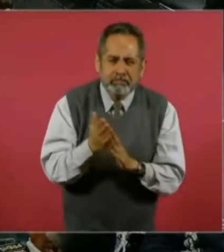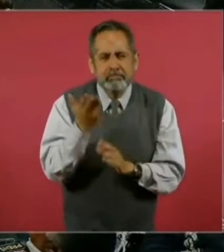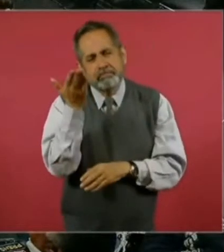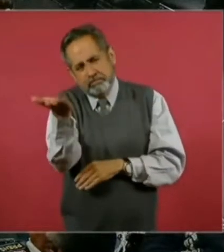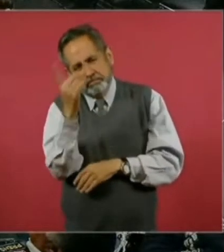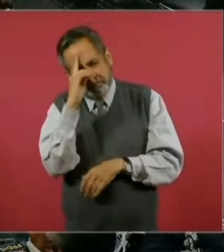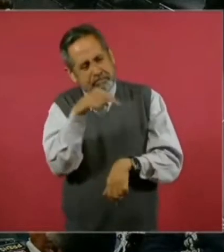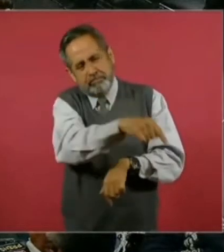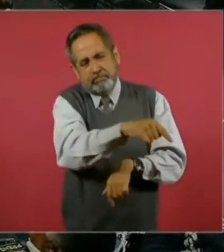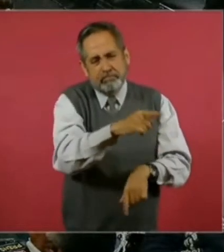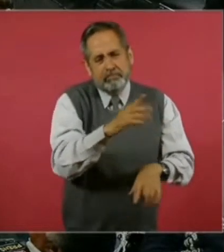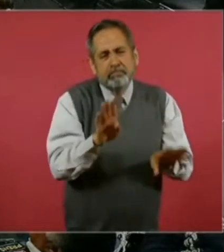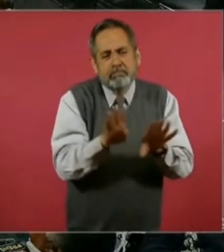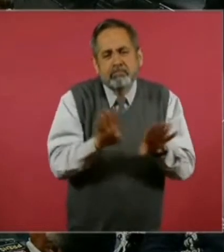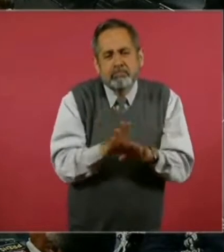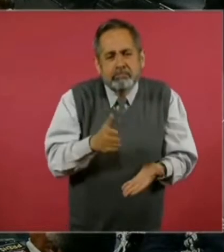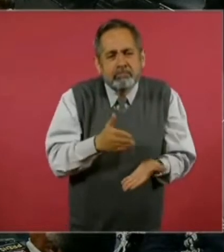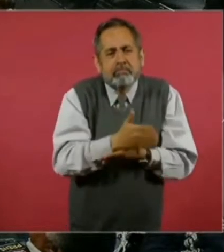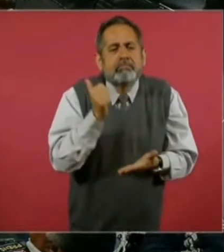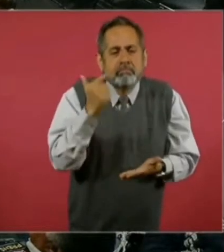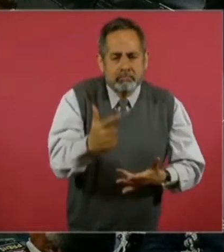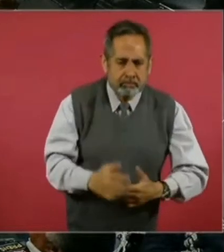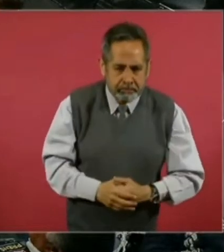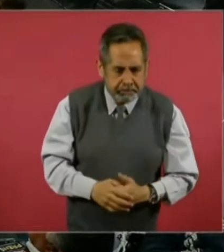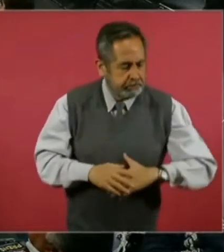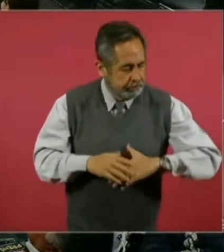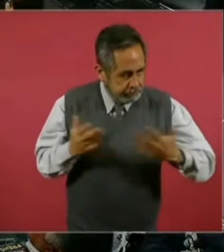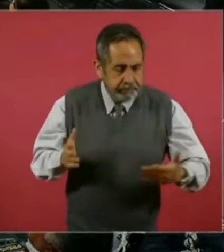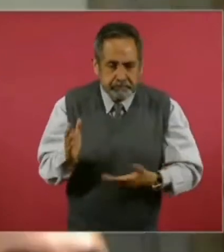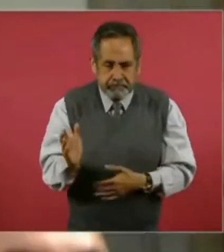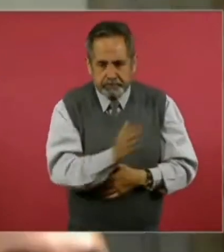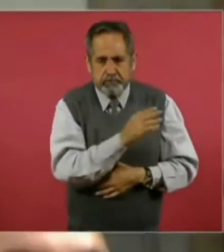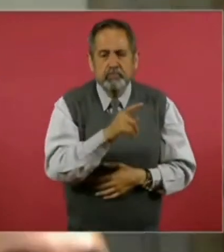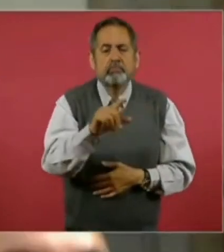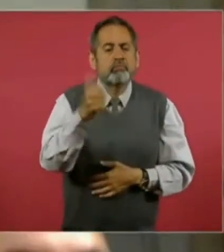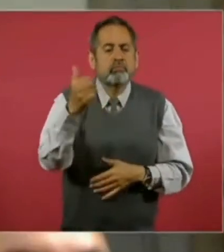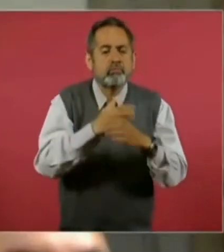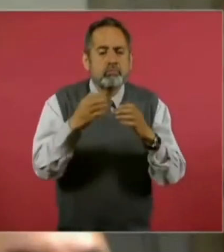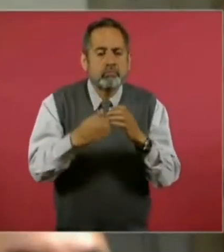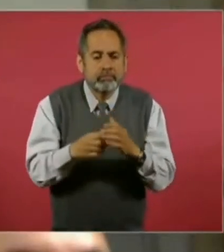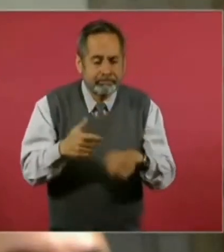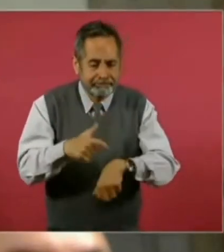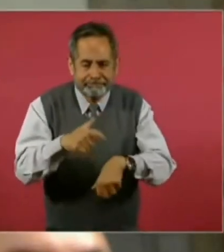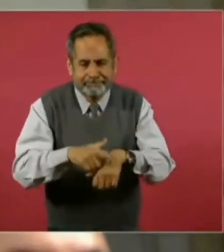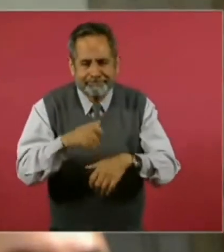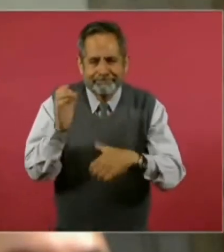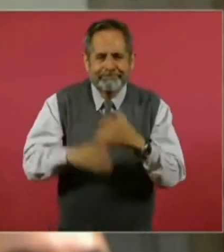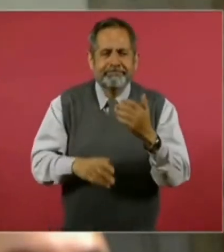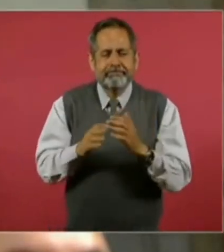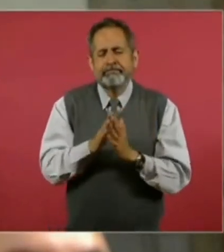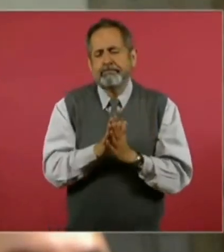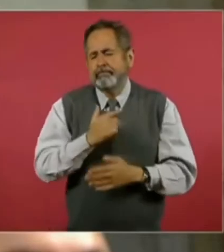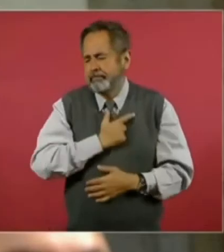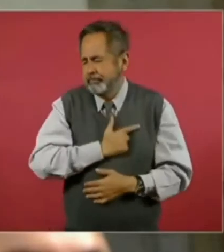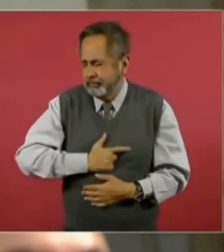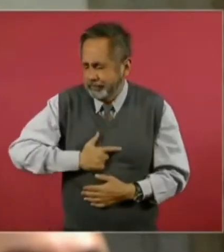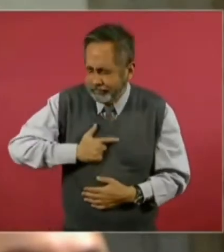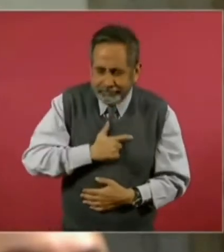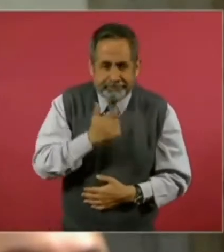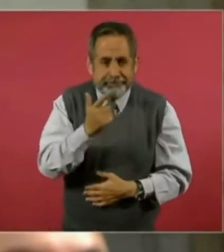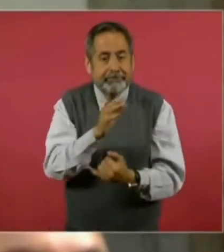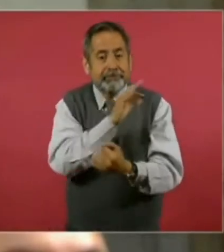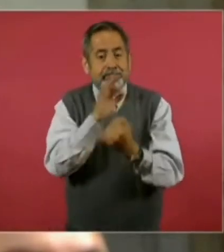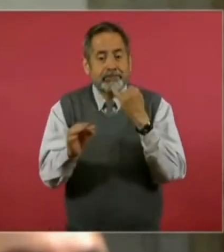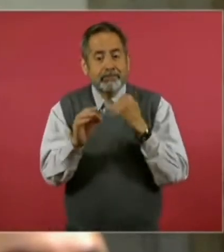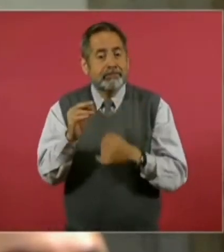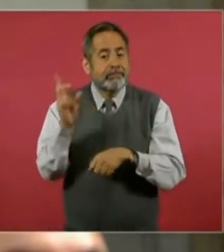para atender este caso. Mire, señor presidente, se acaba el tiempo y bueno, será un gusto recibirlo en la última gira